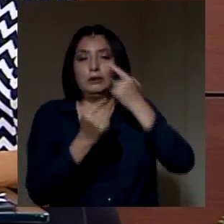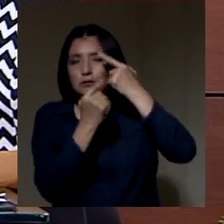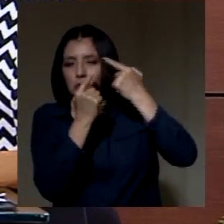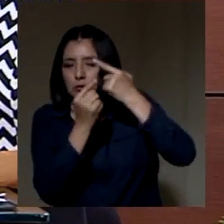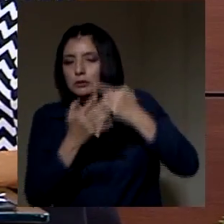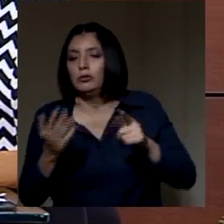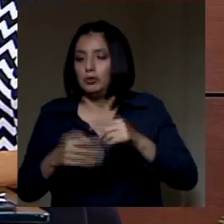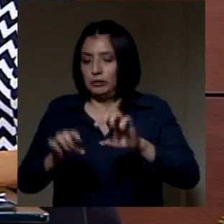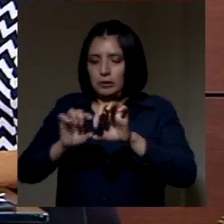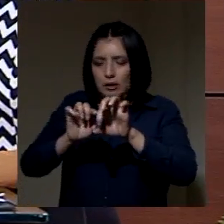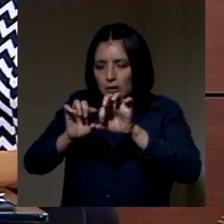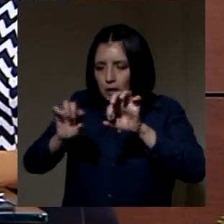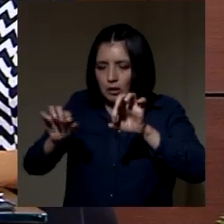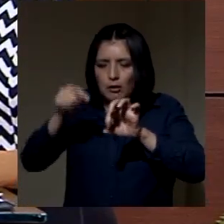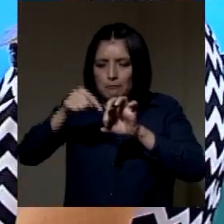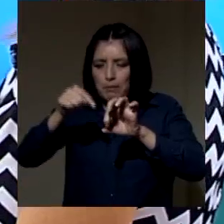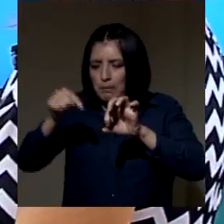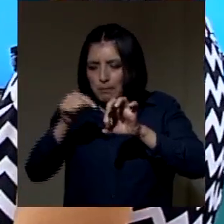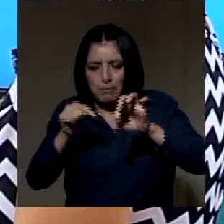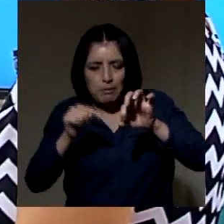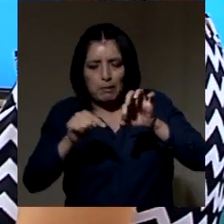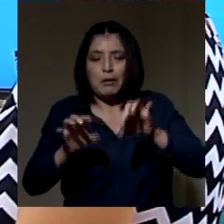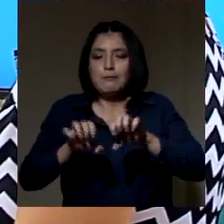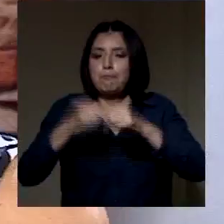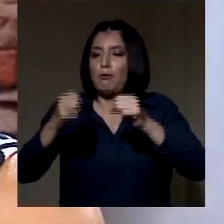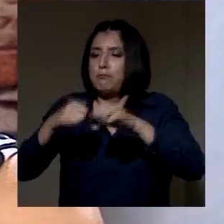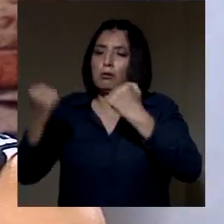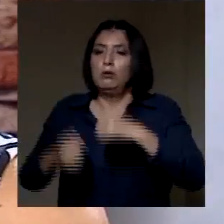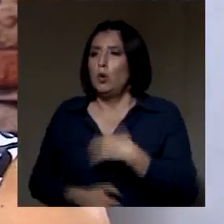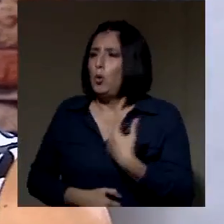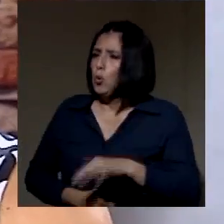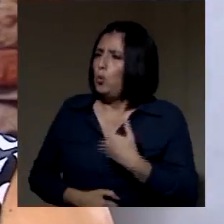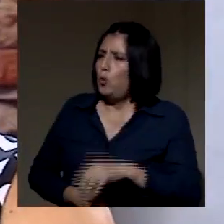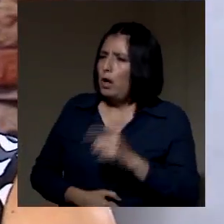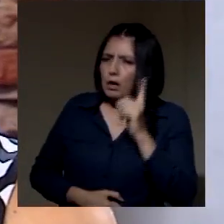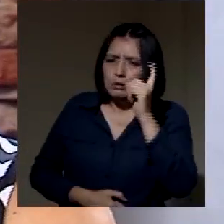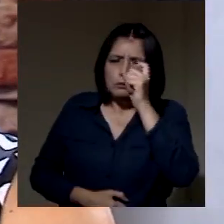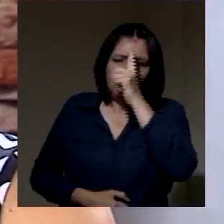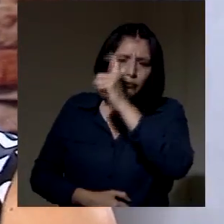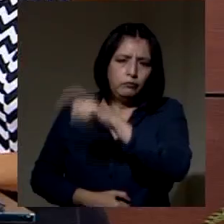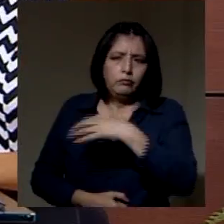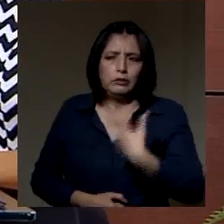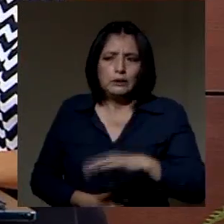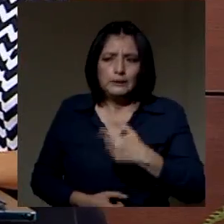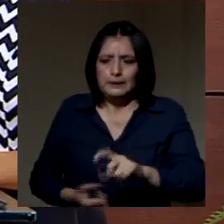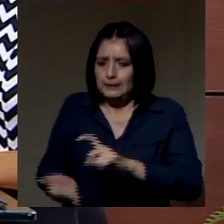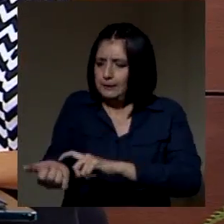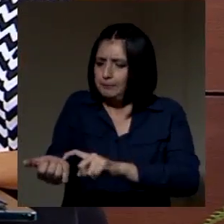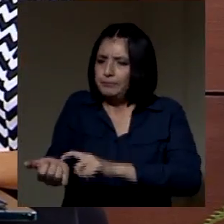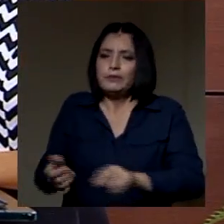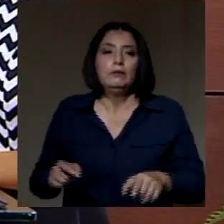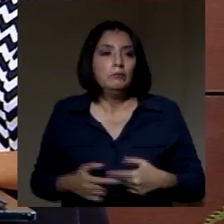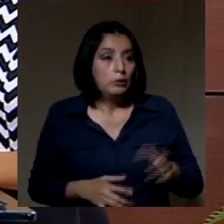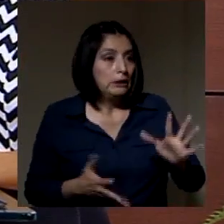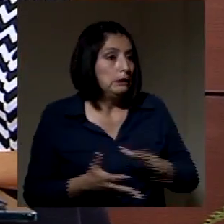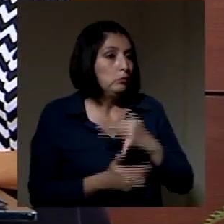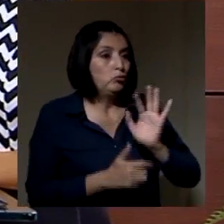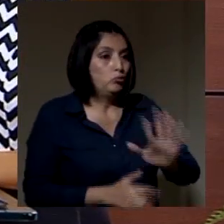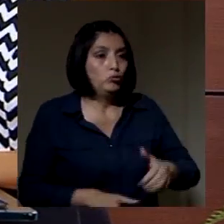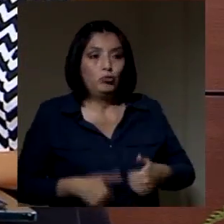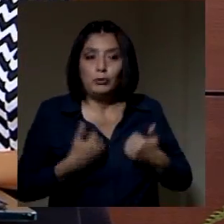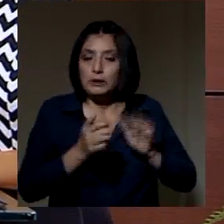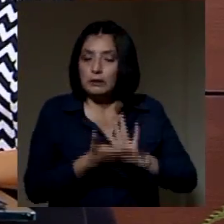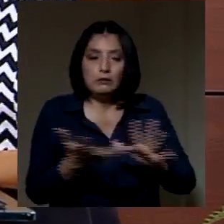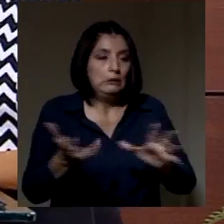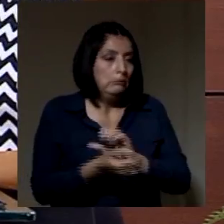se vuelve muy porosos, se rompe, hemorragia. serie de complicaciones que nos trae diabetes. puede destrozarle la vida. Así es. Acá